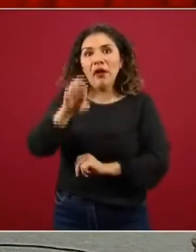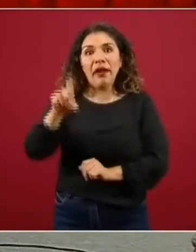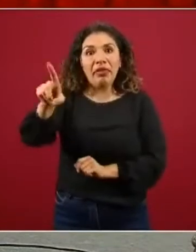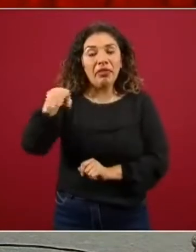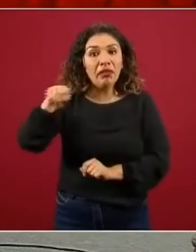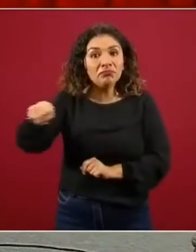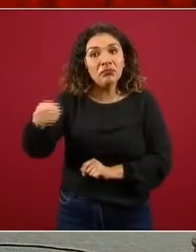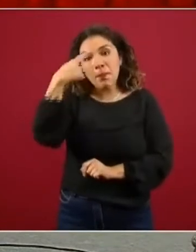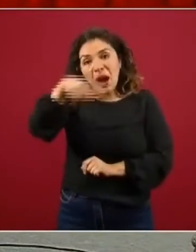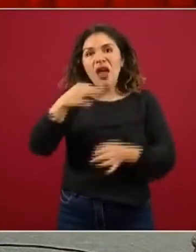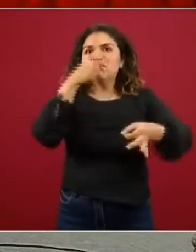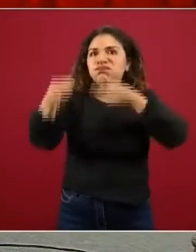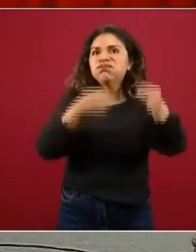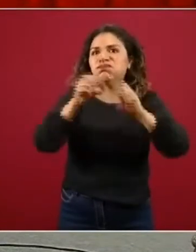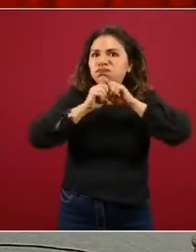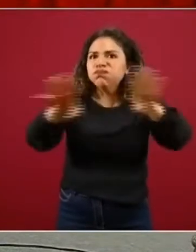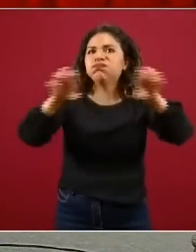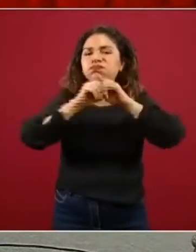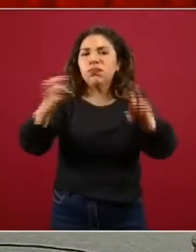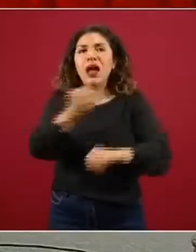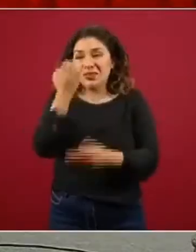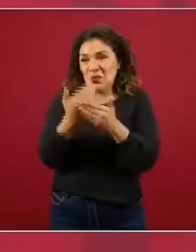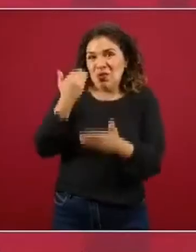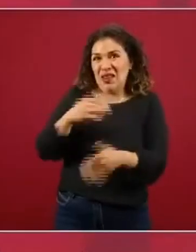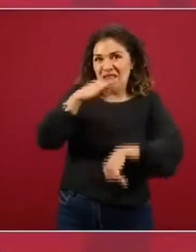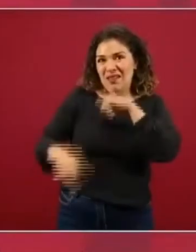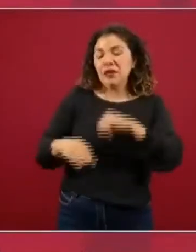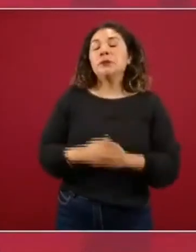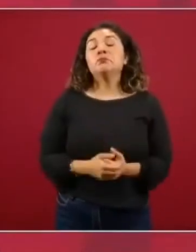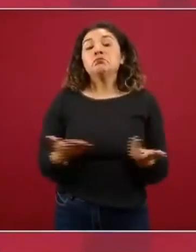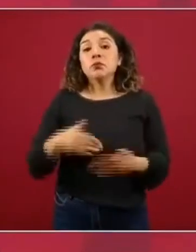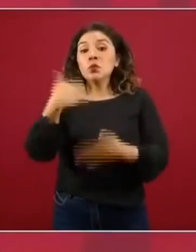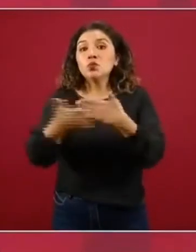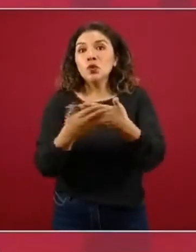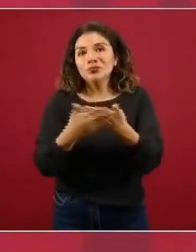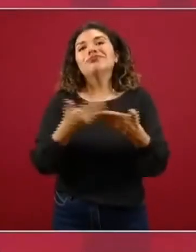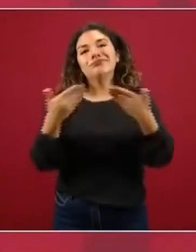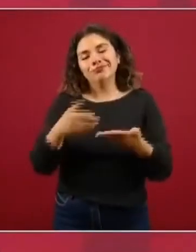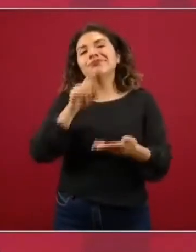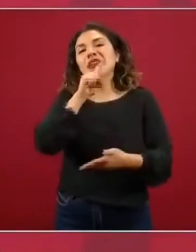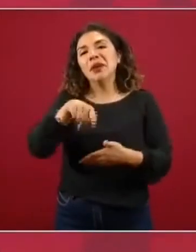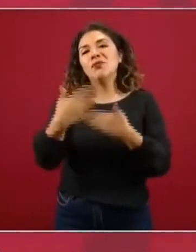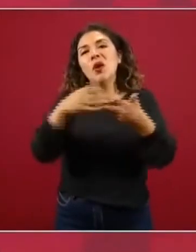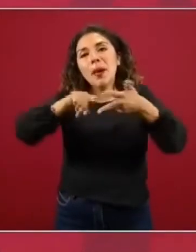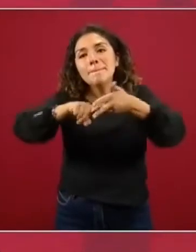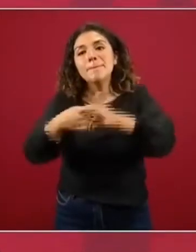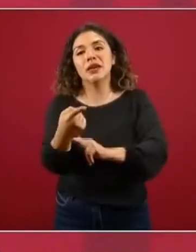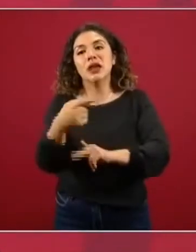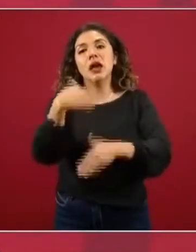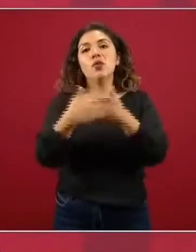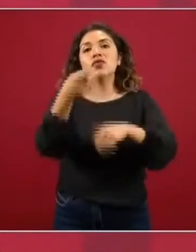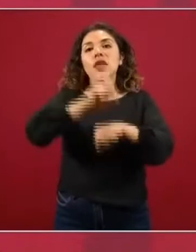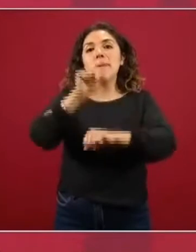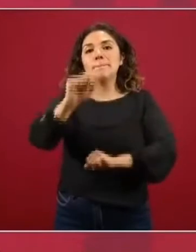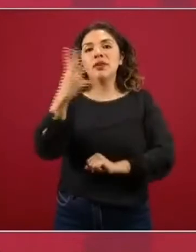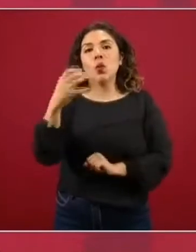en las transmisiones del ciclo escolar pasado y del que viene que iniciará como hemos dicho el